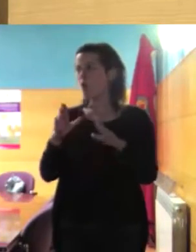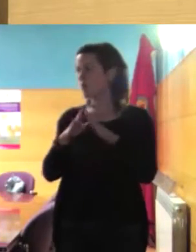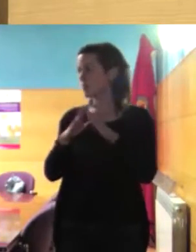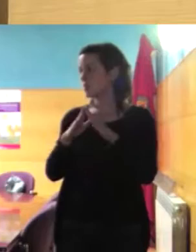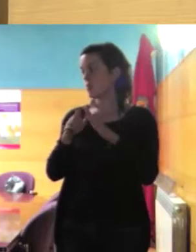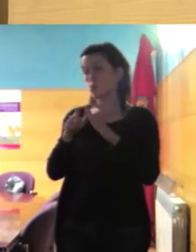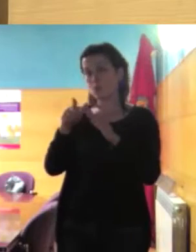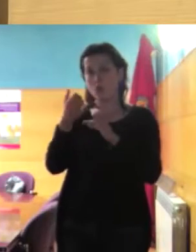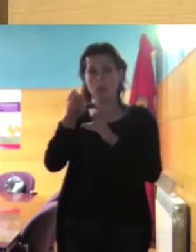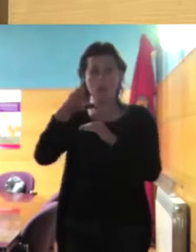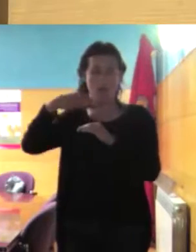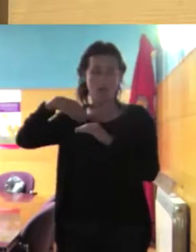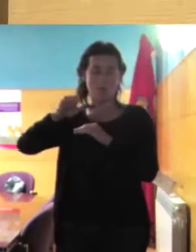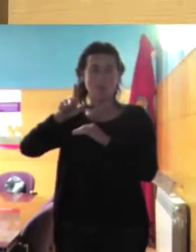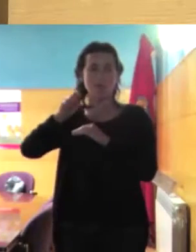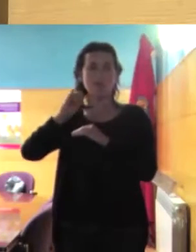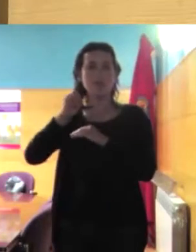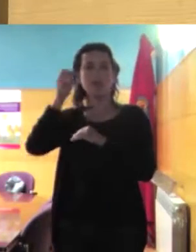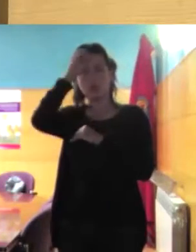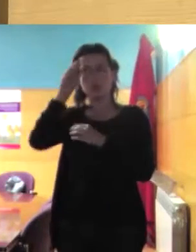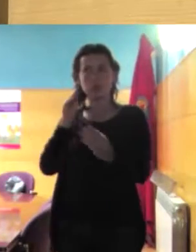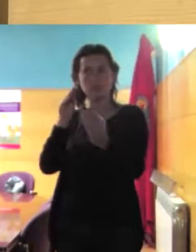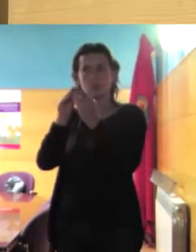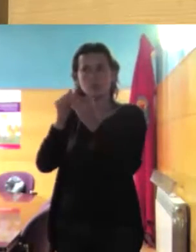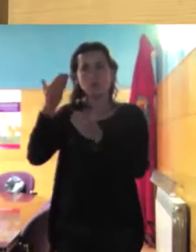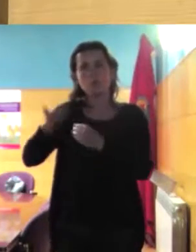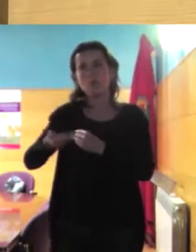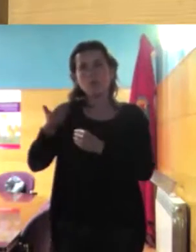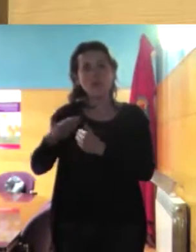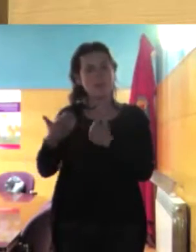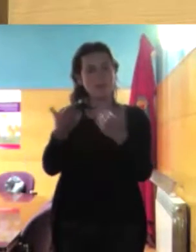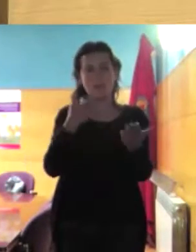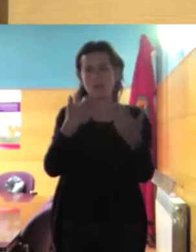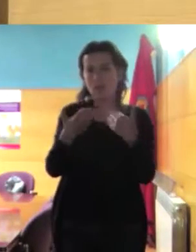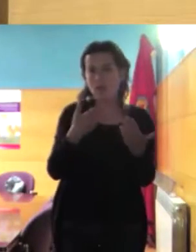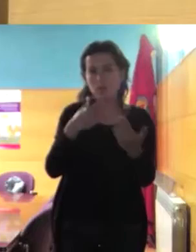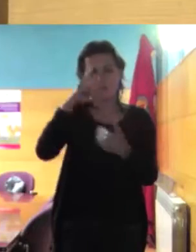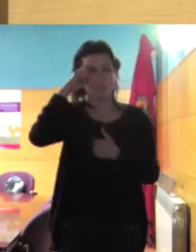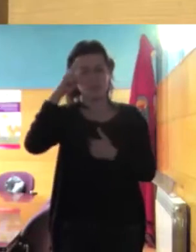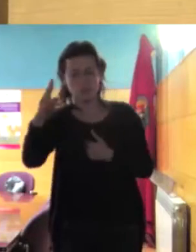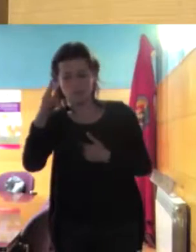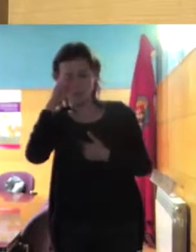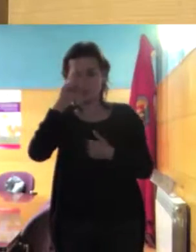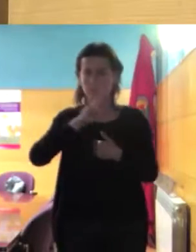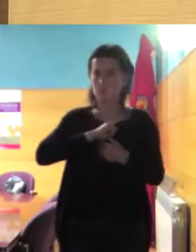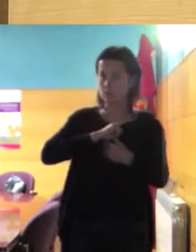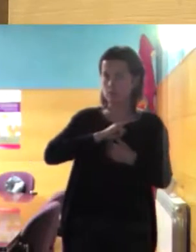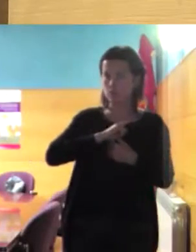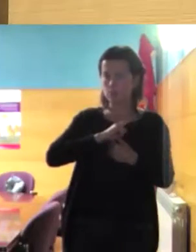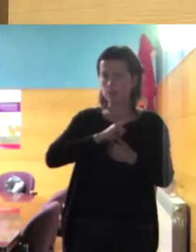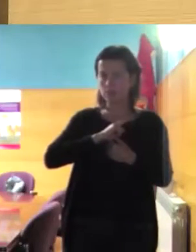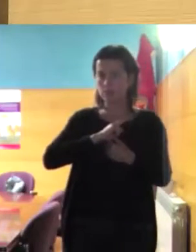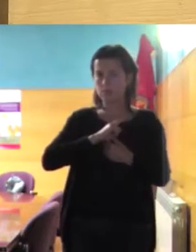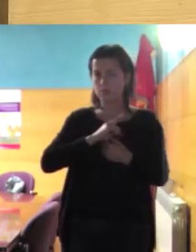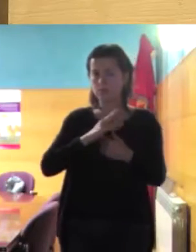visión de Amelia que lo importante es el diálogo y lo importante es el respeto y de la misma forma como tú también decías antes que eso no nos tiene que llevar